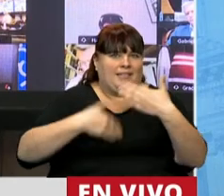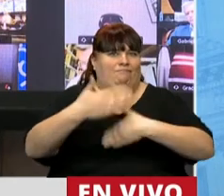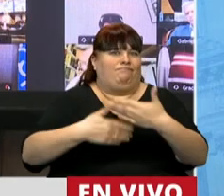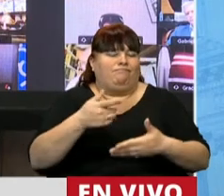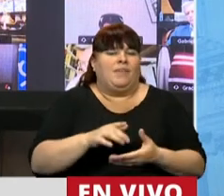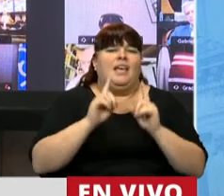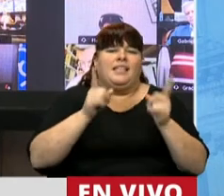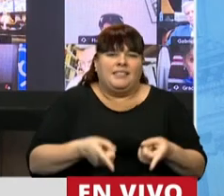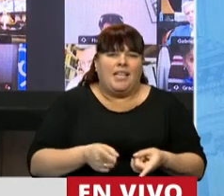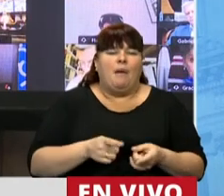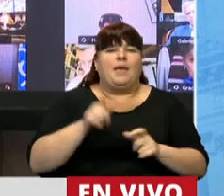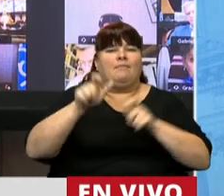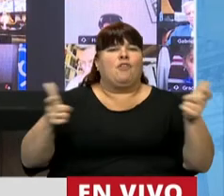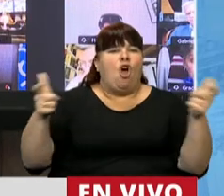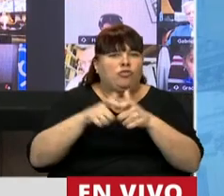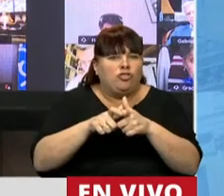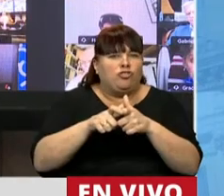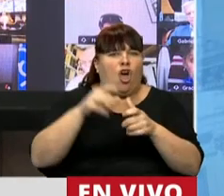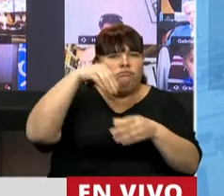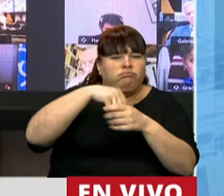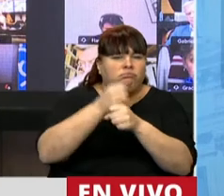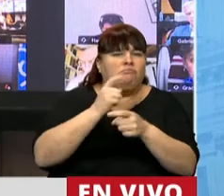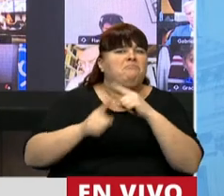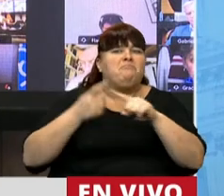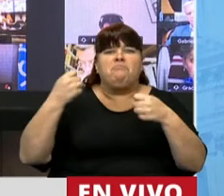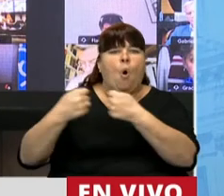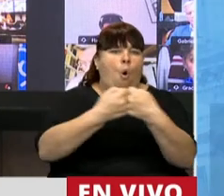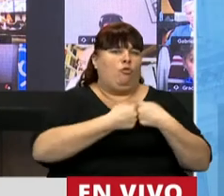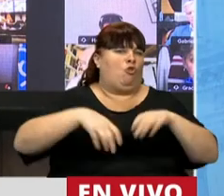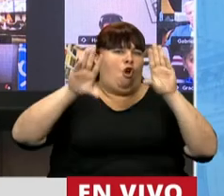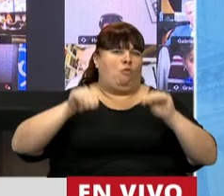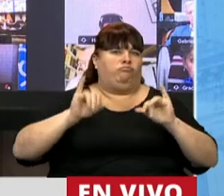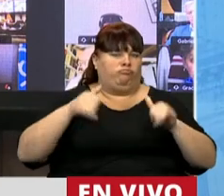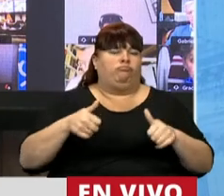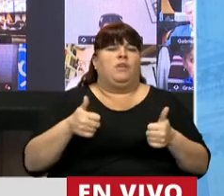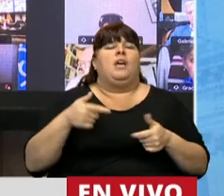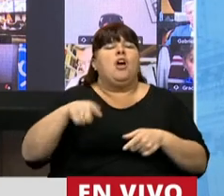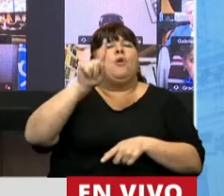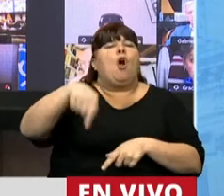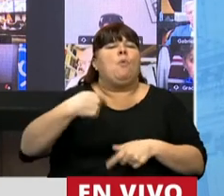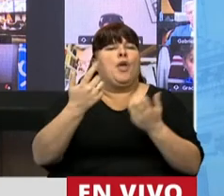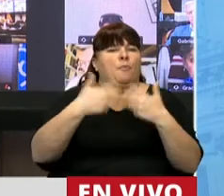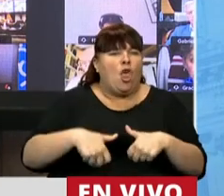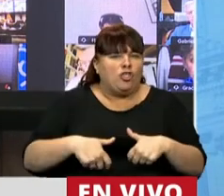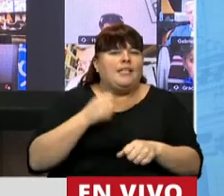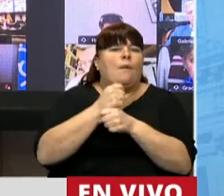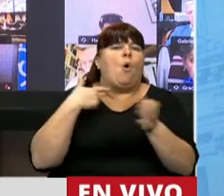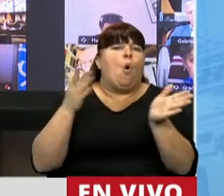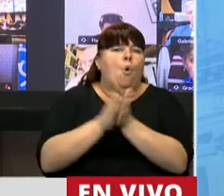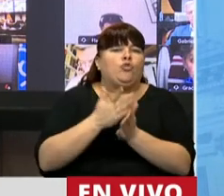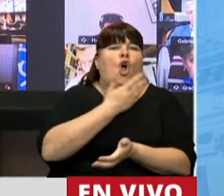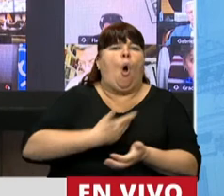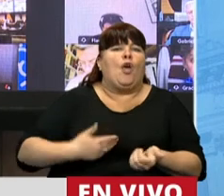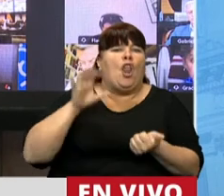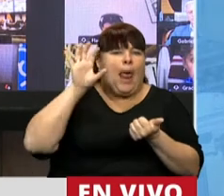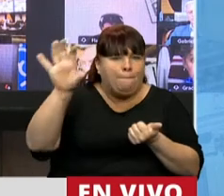y también los integrantes de la Comisión que se dictaminó por unanimidad. Este proyecto surge de trabajo conjunto con el Gobierno